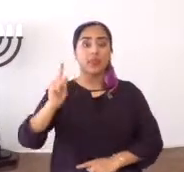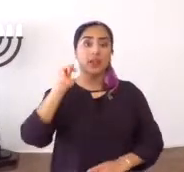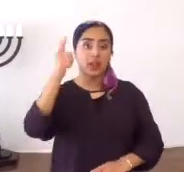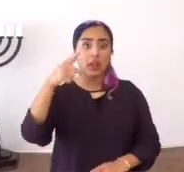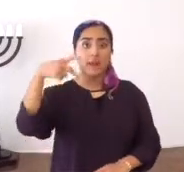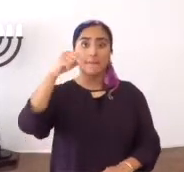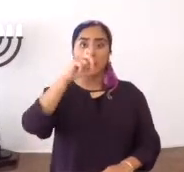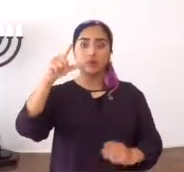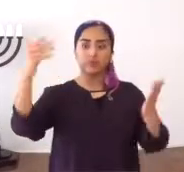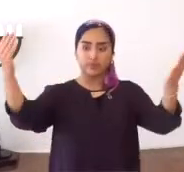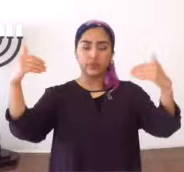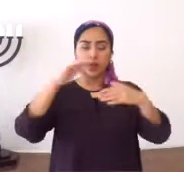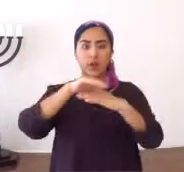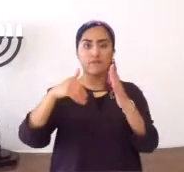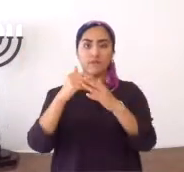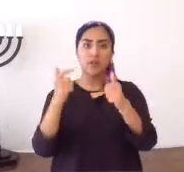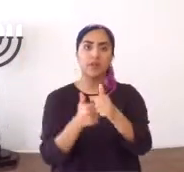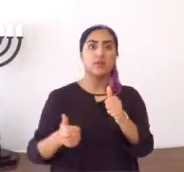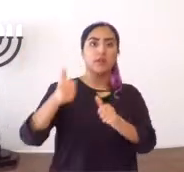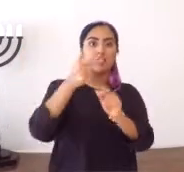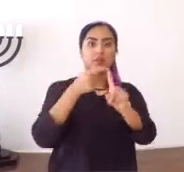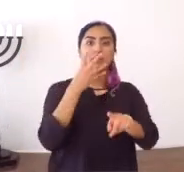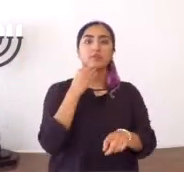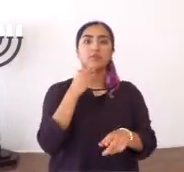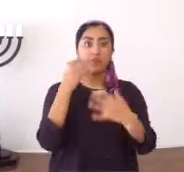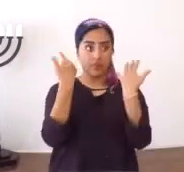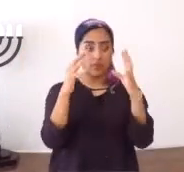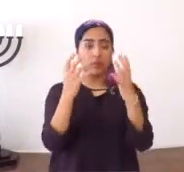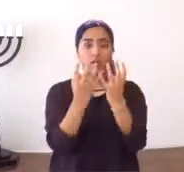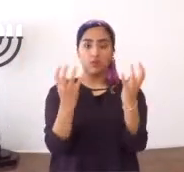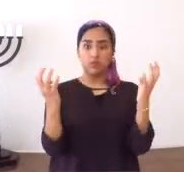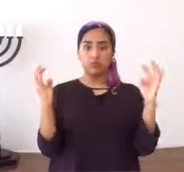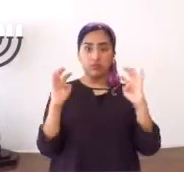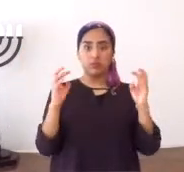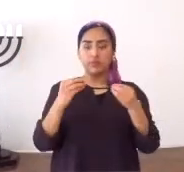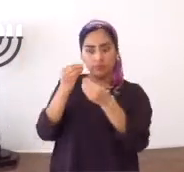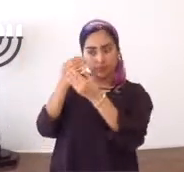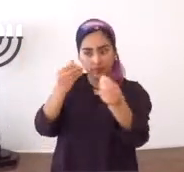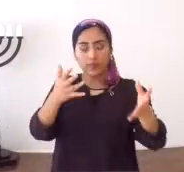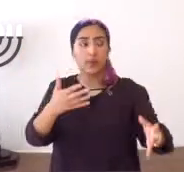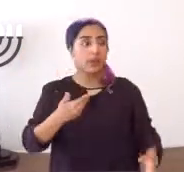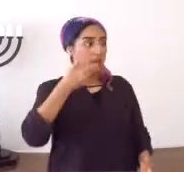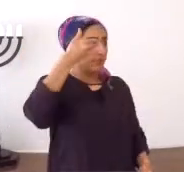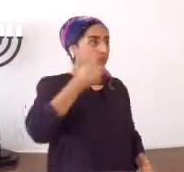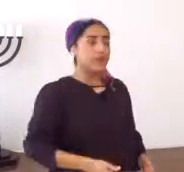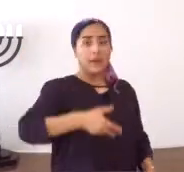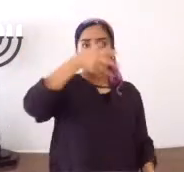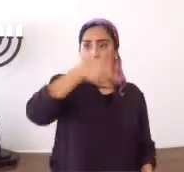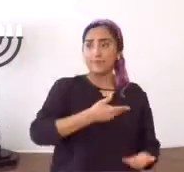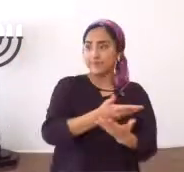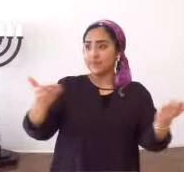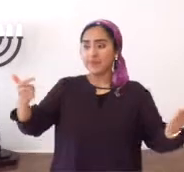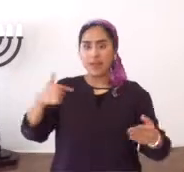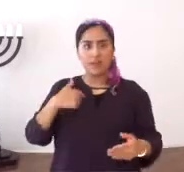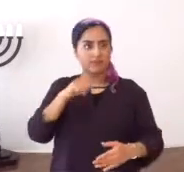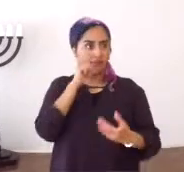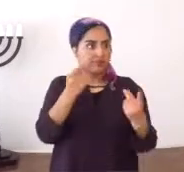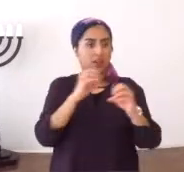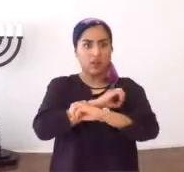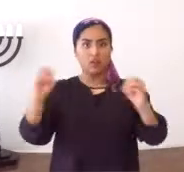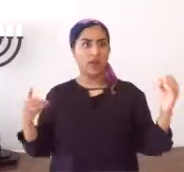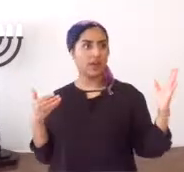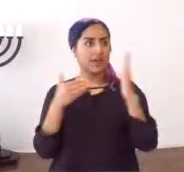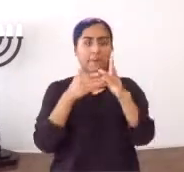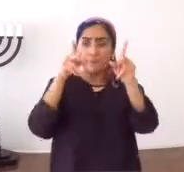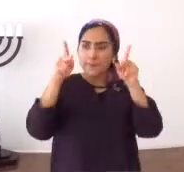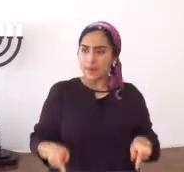dice, aconteció que tres días después, Shaul convocó a los principales, de los yejudí, a los cuales luego, que estuvieron reunidos, les dijo, yo varones hermanos,